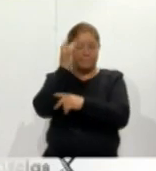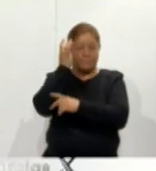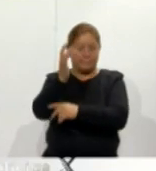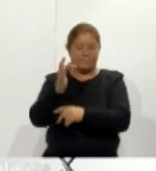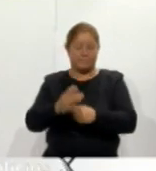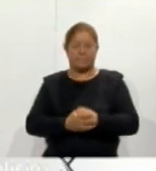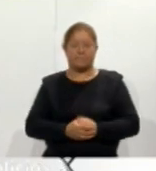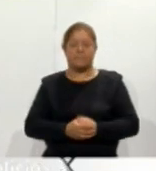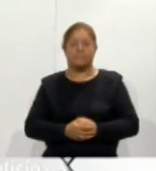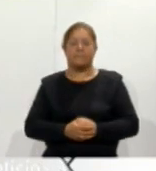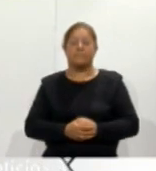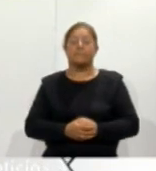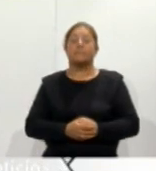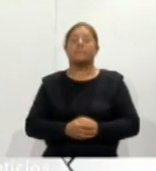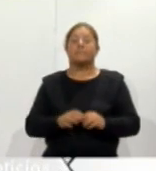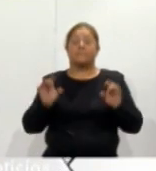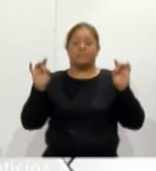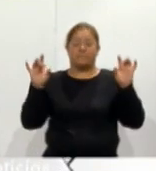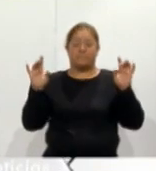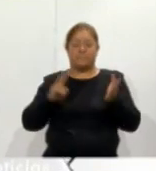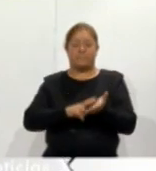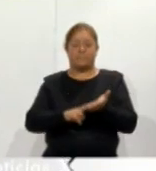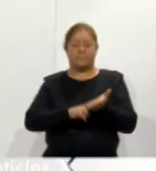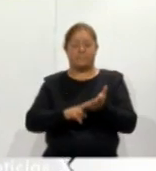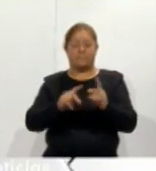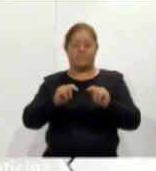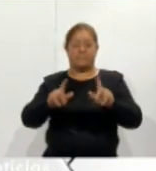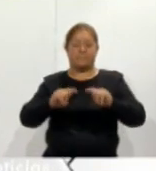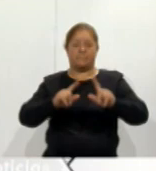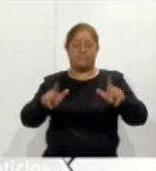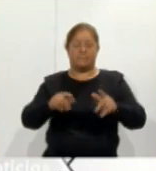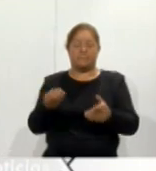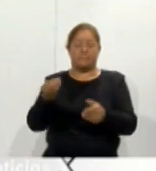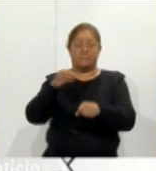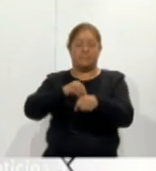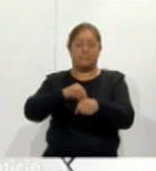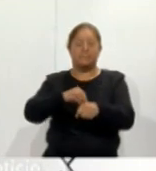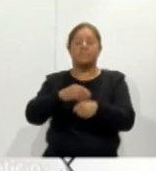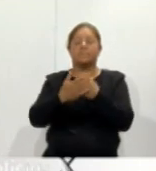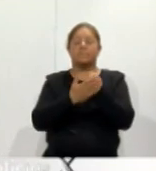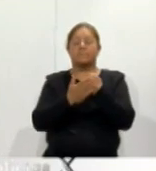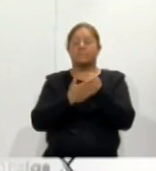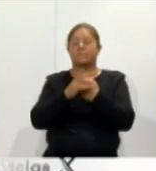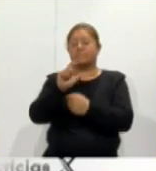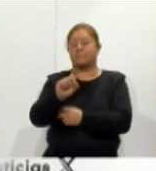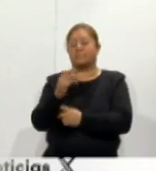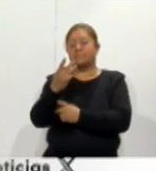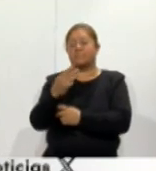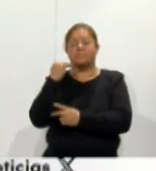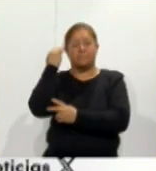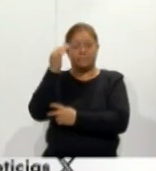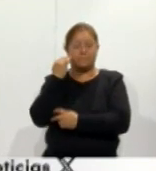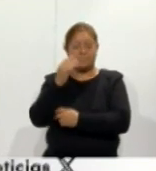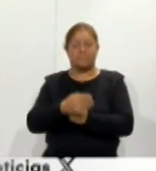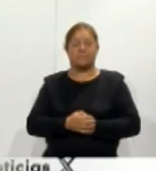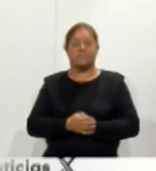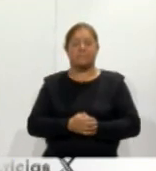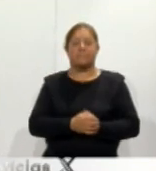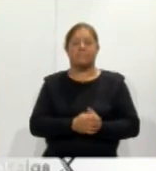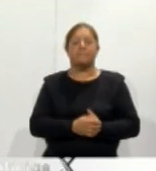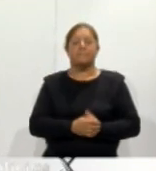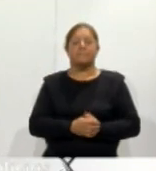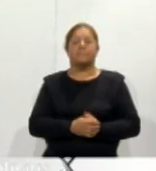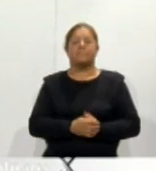por lo que Los Ángeles Verdes de Tlaxcala implementará a partir del próximo 23 de marzo un operativo en las vialidades